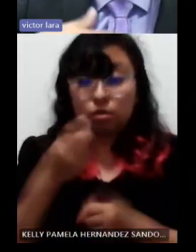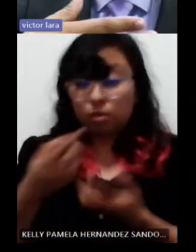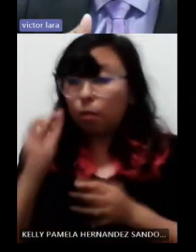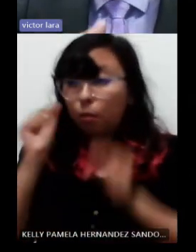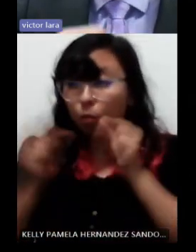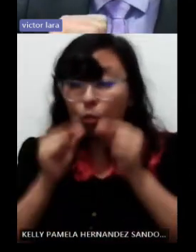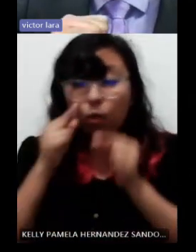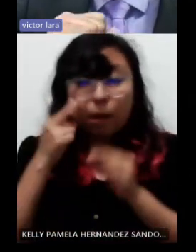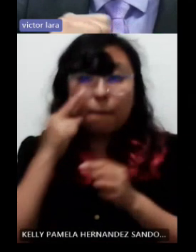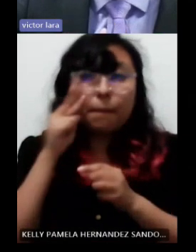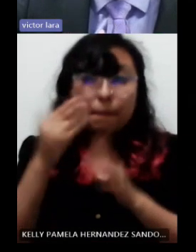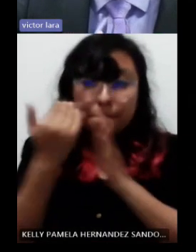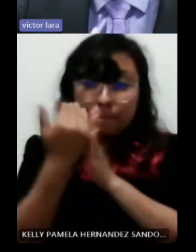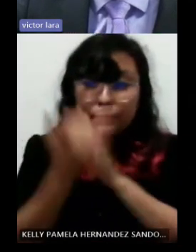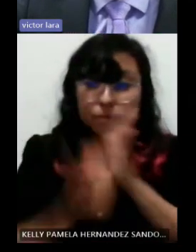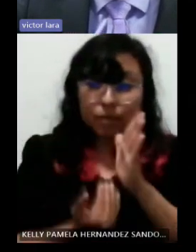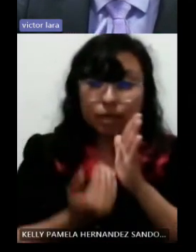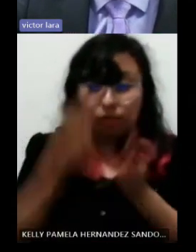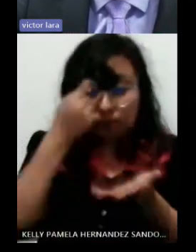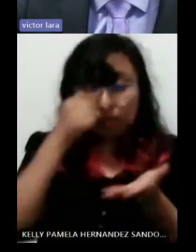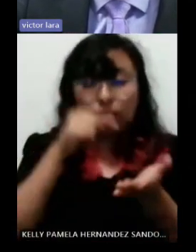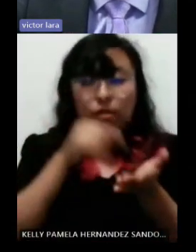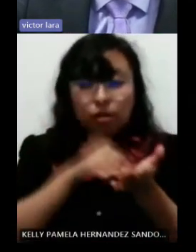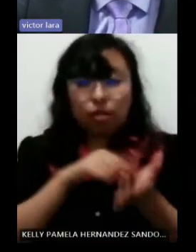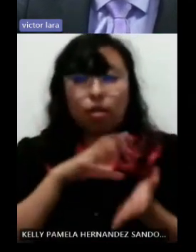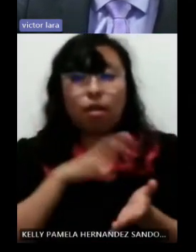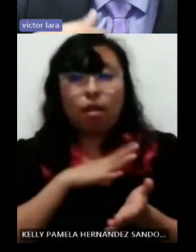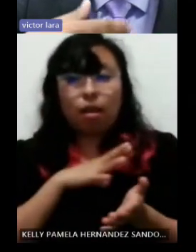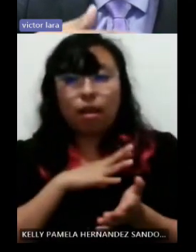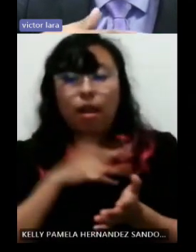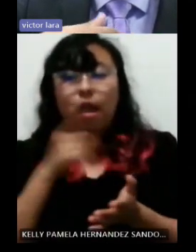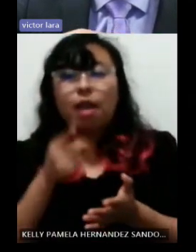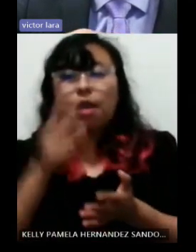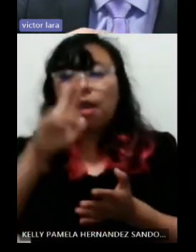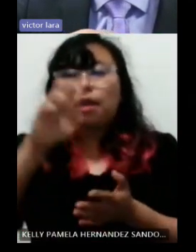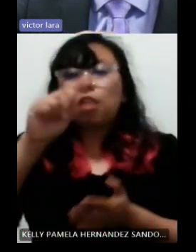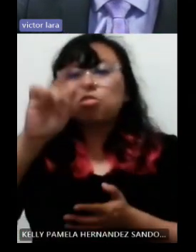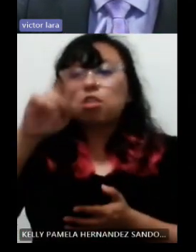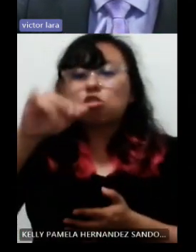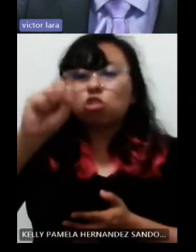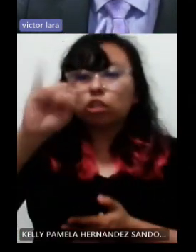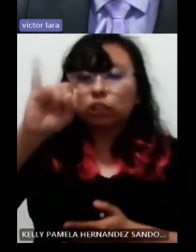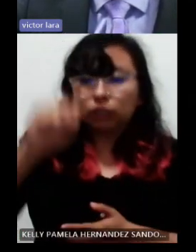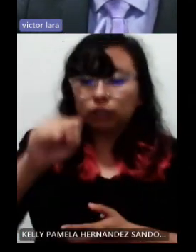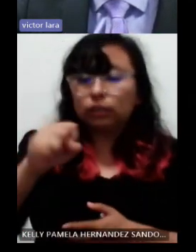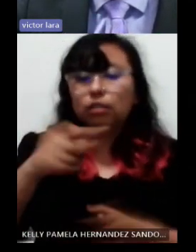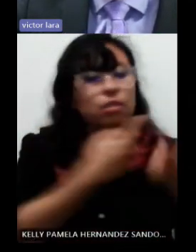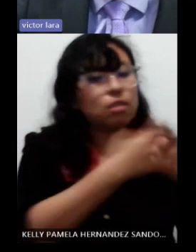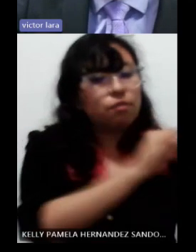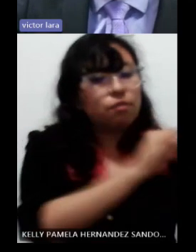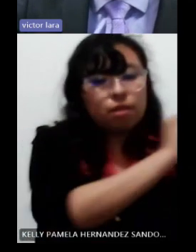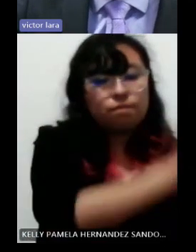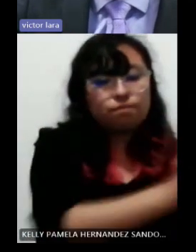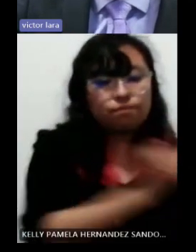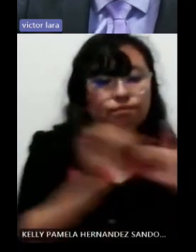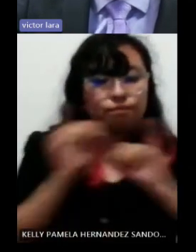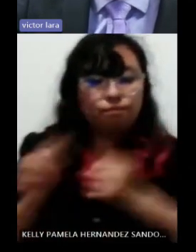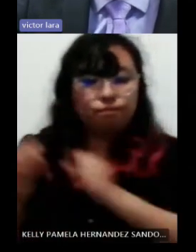retinosis pigmentosa o retinosis pigmentaria no va a ser la misma a una persona que tiene, por ejemplo,